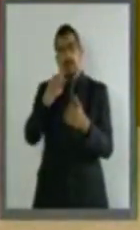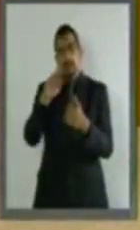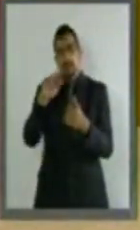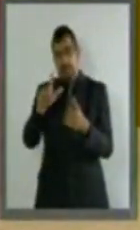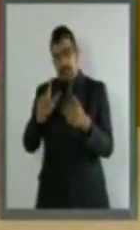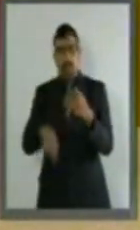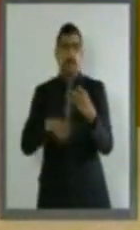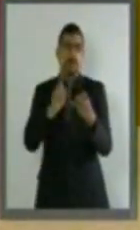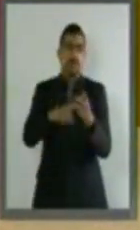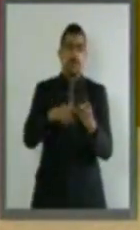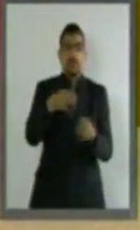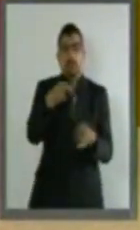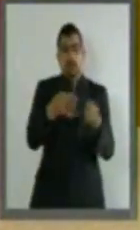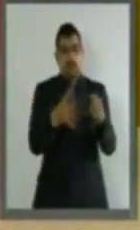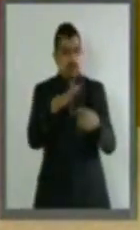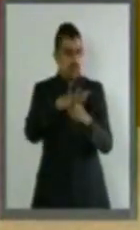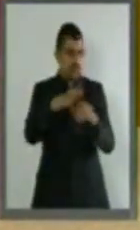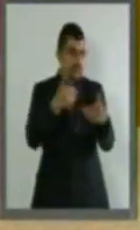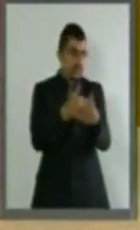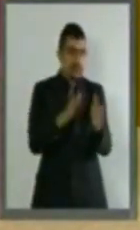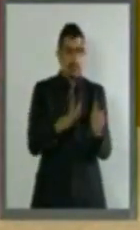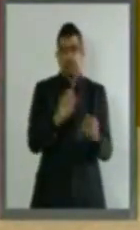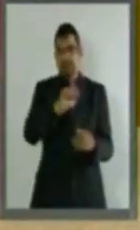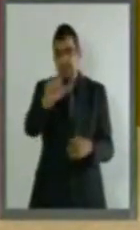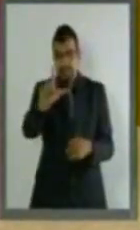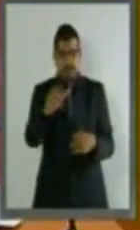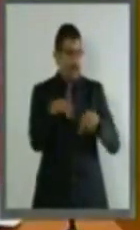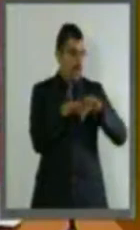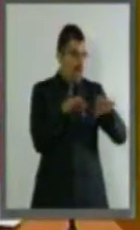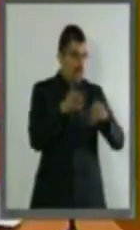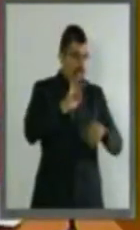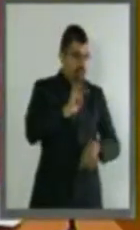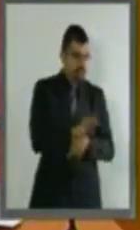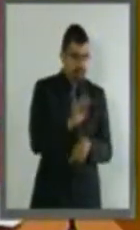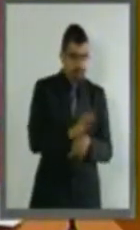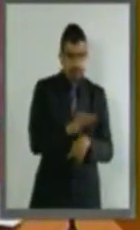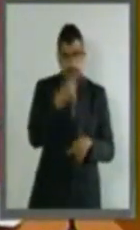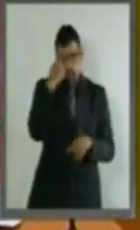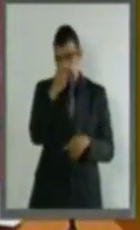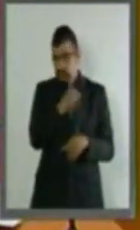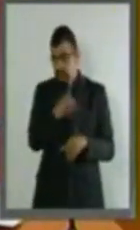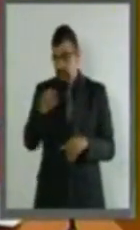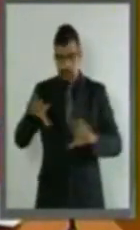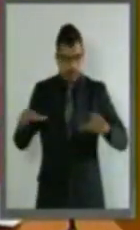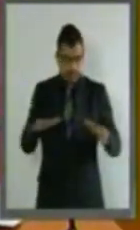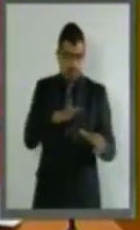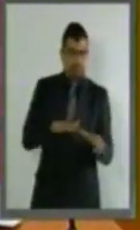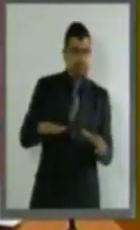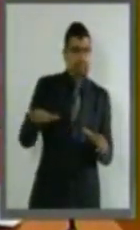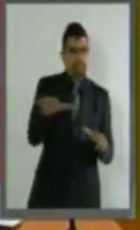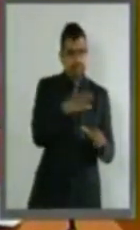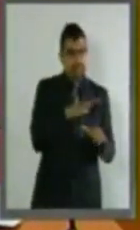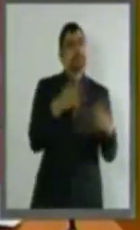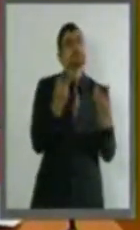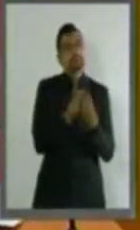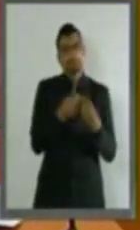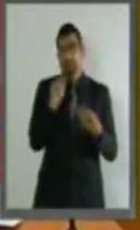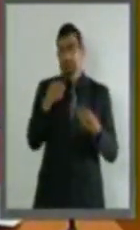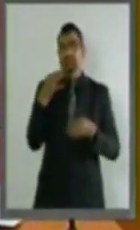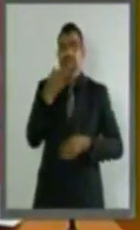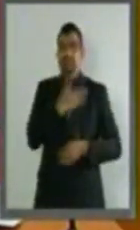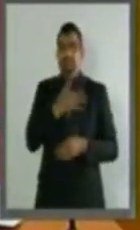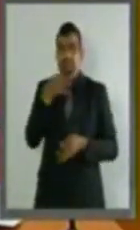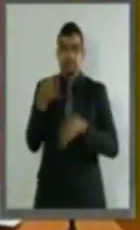tribunales colegiados, laborales y unitarios de circuito y en juzgados de